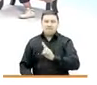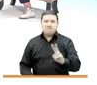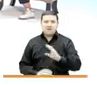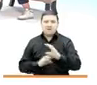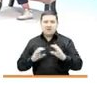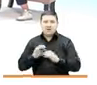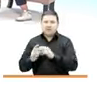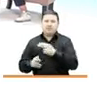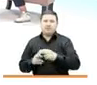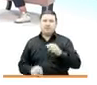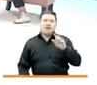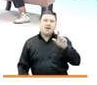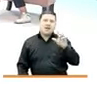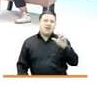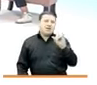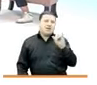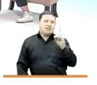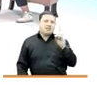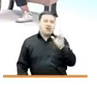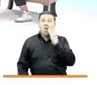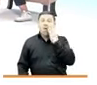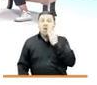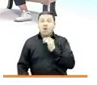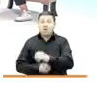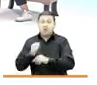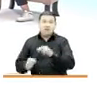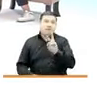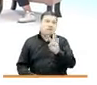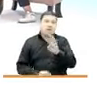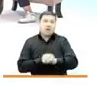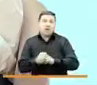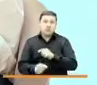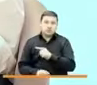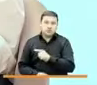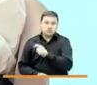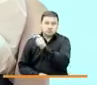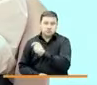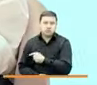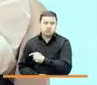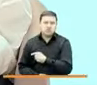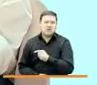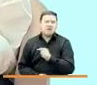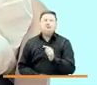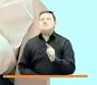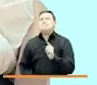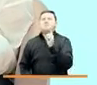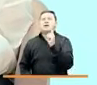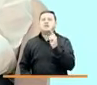Leider Torres, quien es un joven de 24 años, que fue de la primera generación, sacúdete,